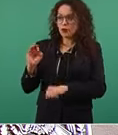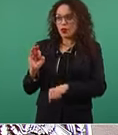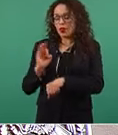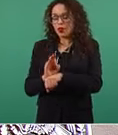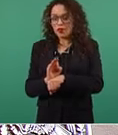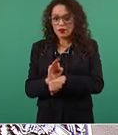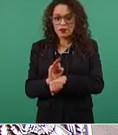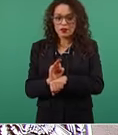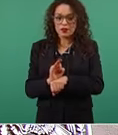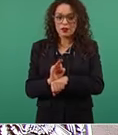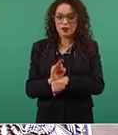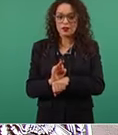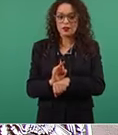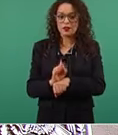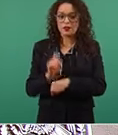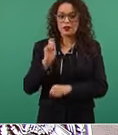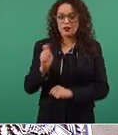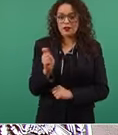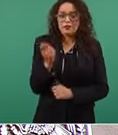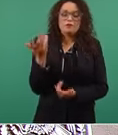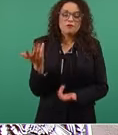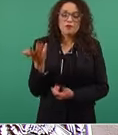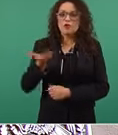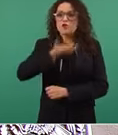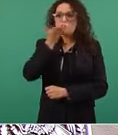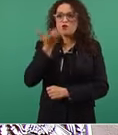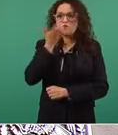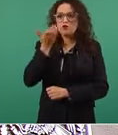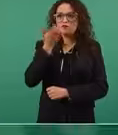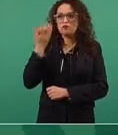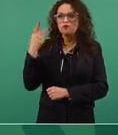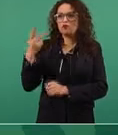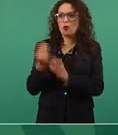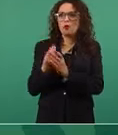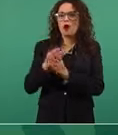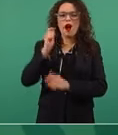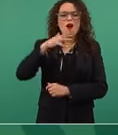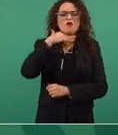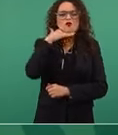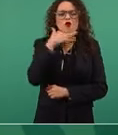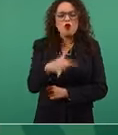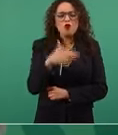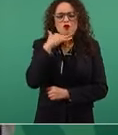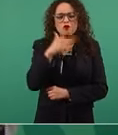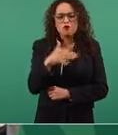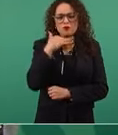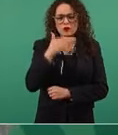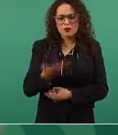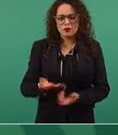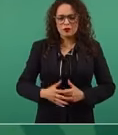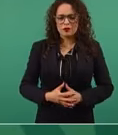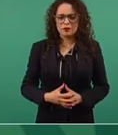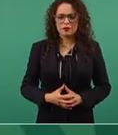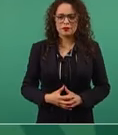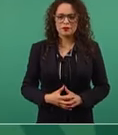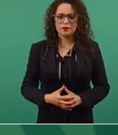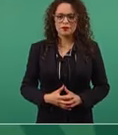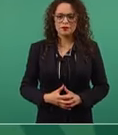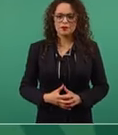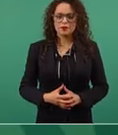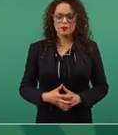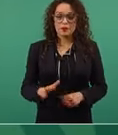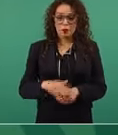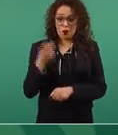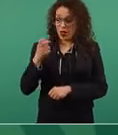del régimen de corrupción que imperaba, porque defender un